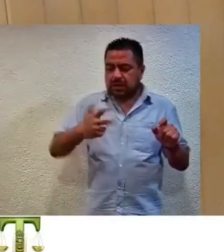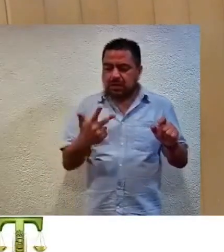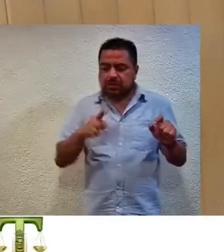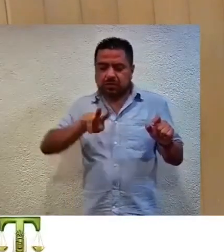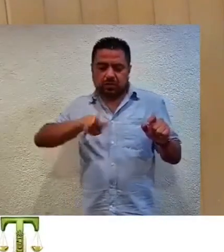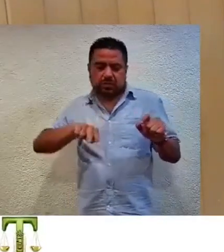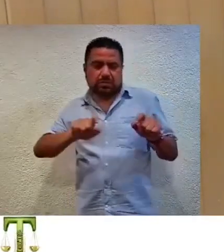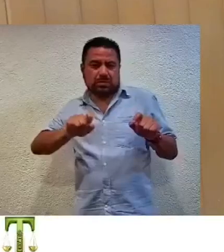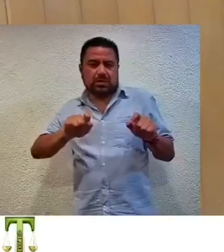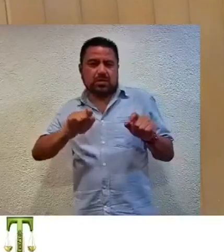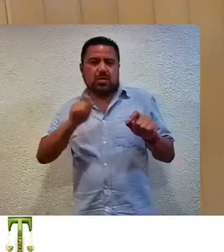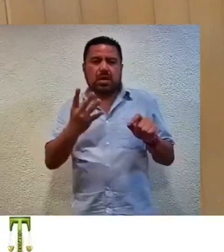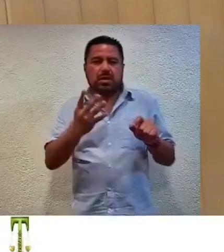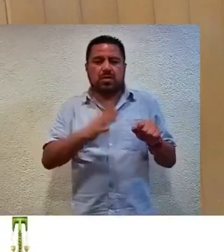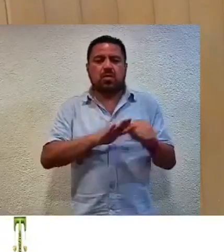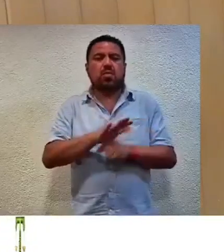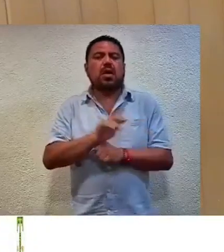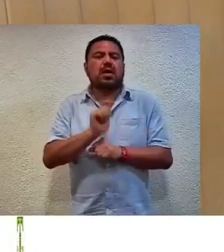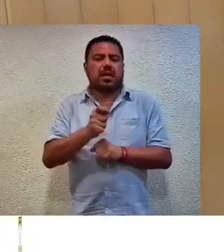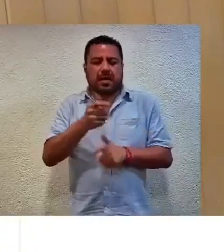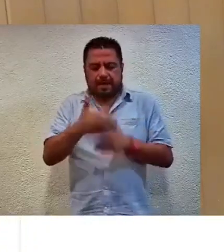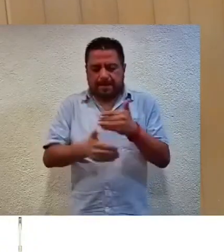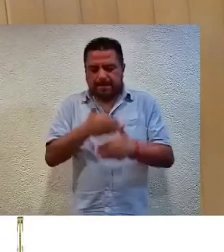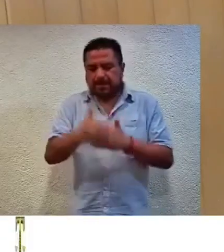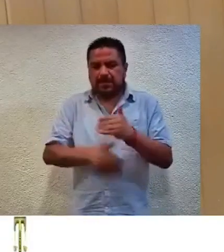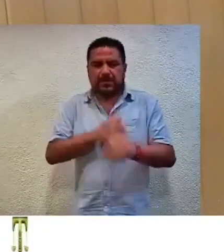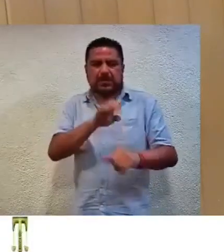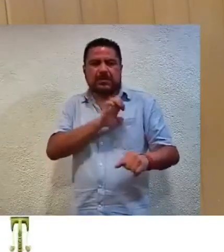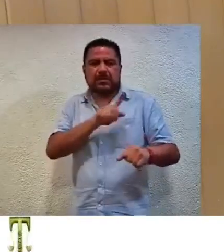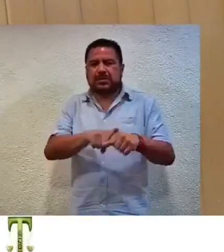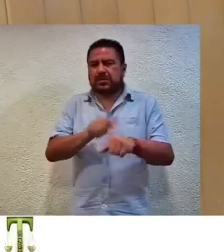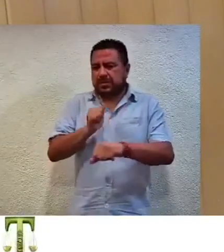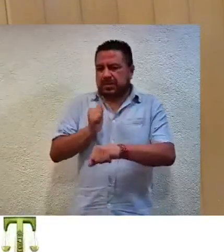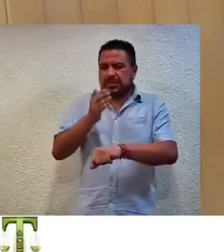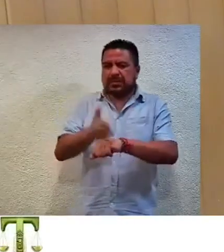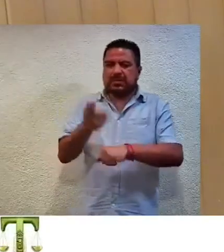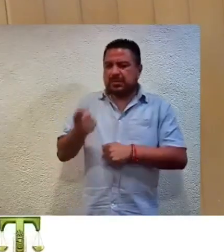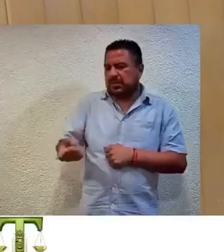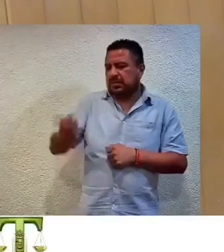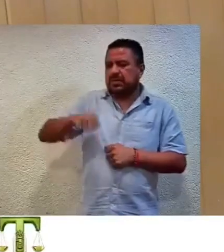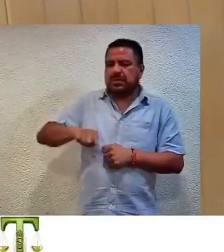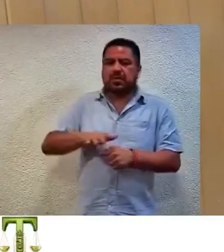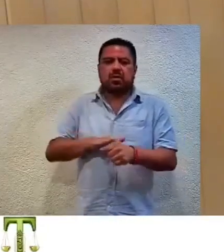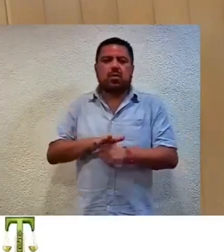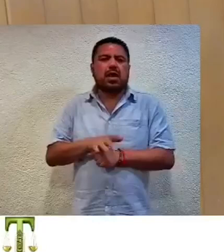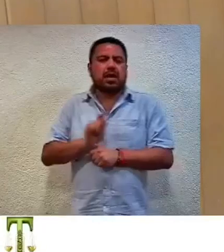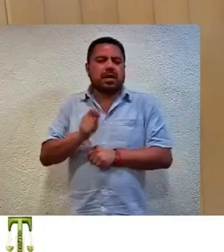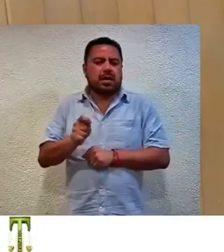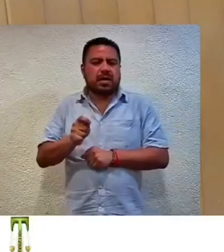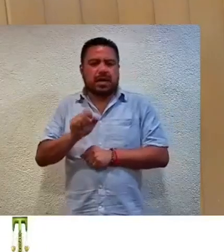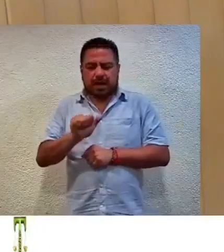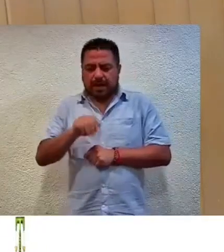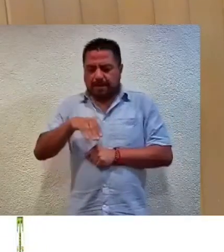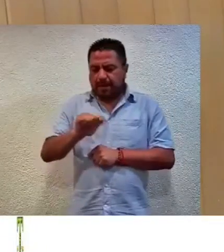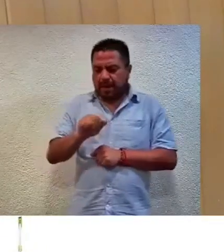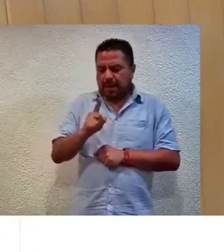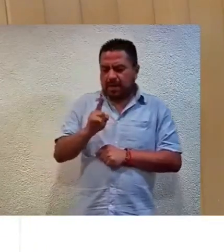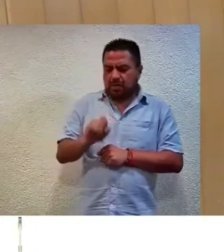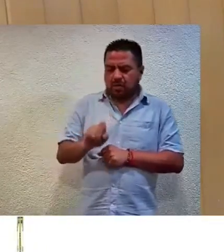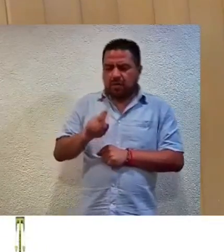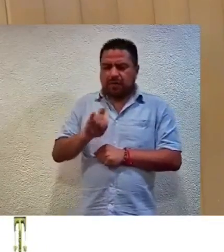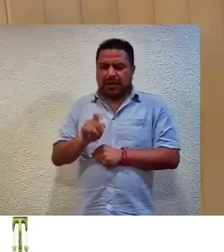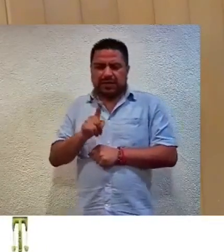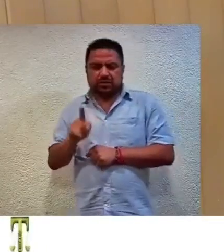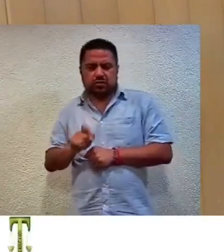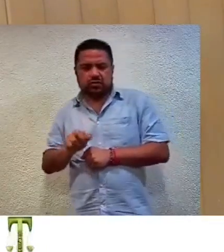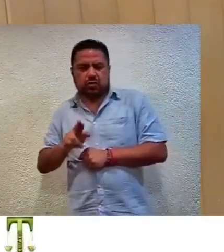2024 relativo al procedimiento especial sancionador instruido a Amado Basurto Gálvez y Claudio Gálvez